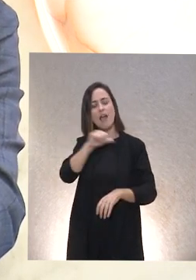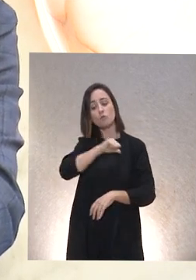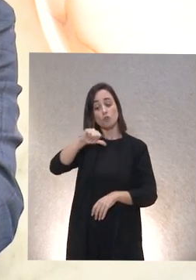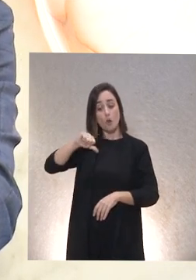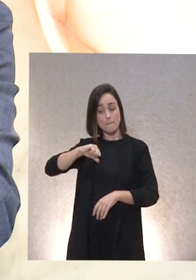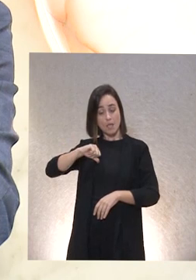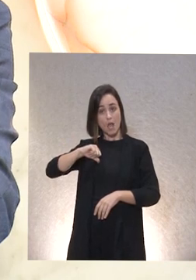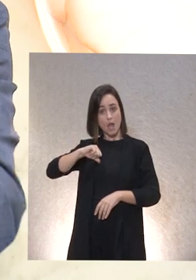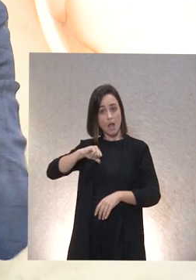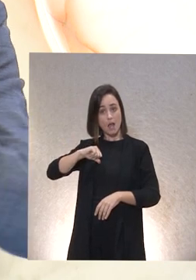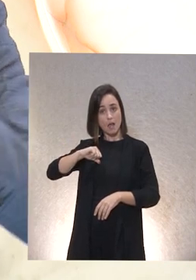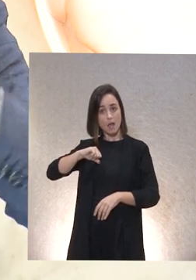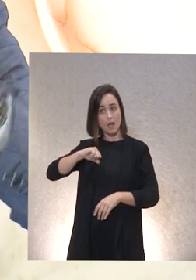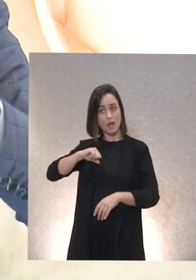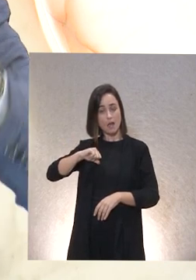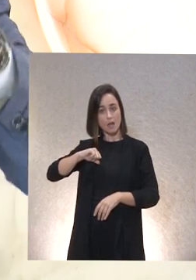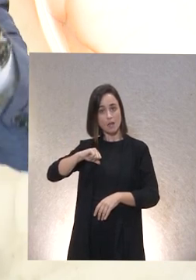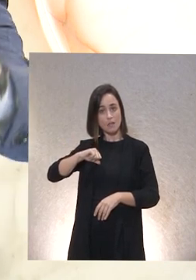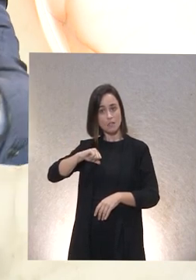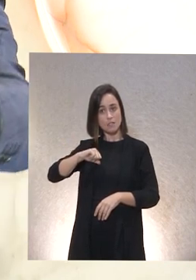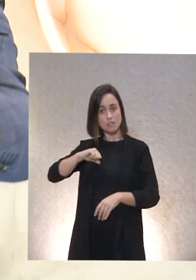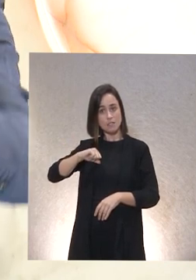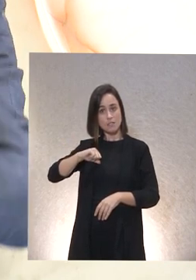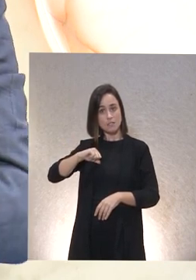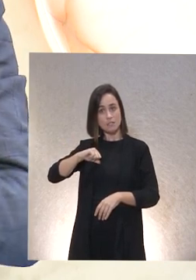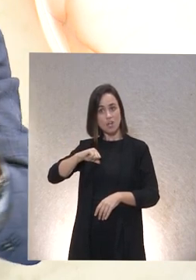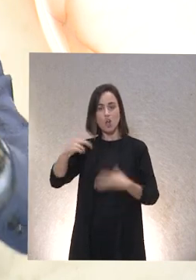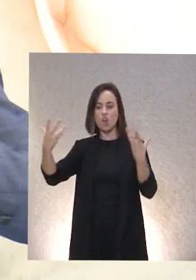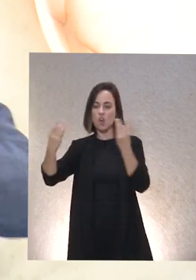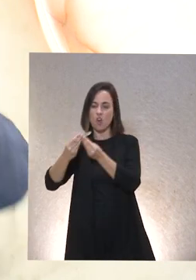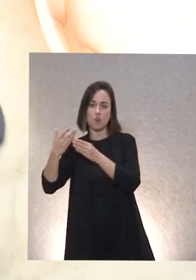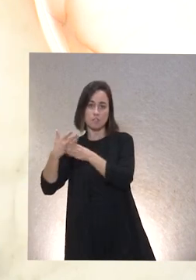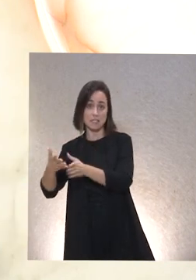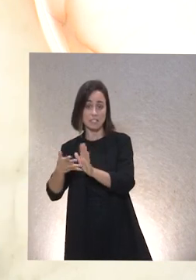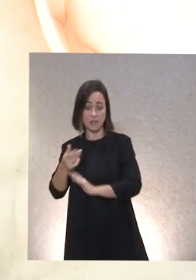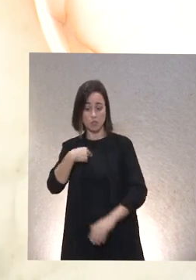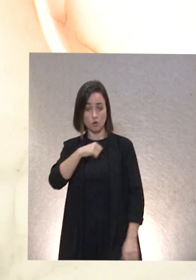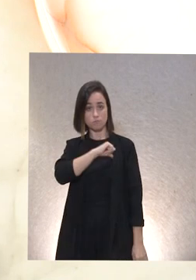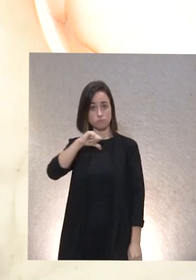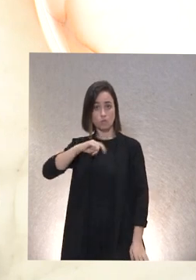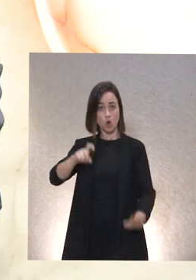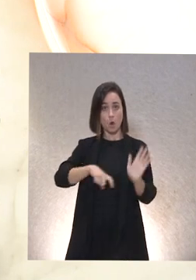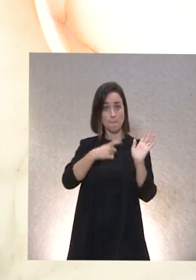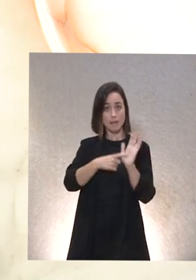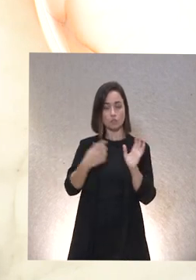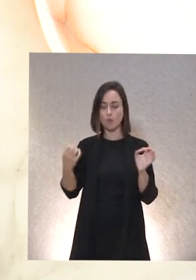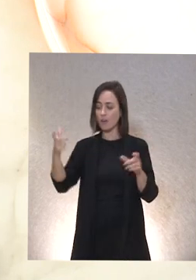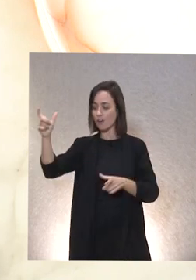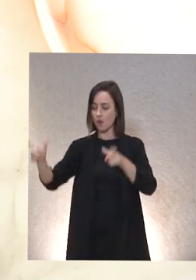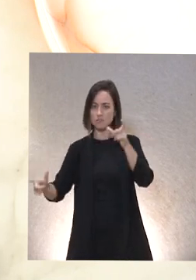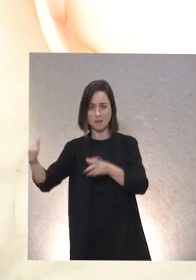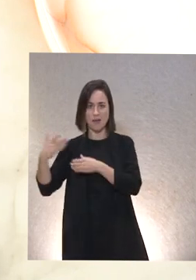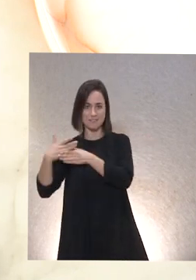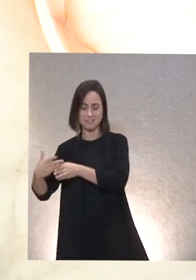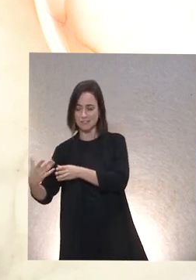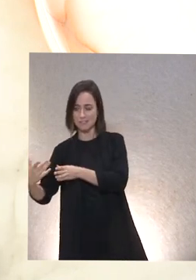entiende si la confrontamos con los demás es decir que nadie es autónomo si no es con respecto a los demás ¿no? entonces